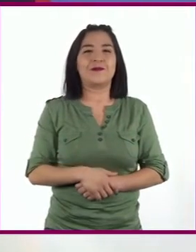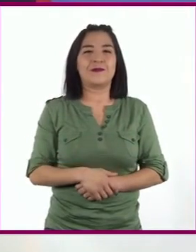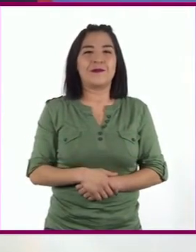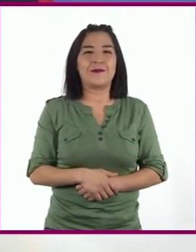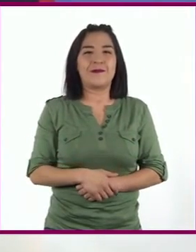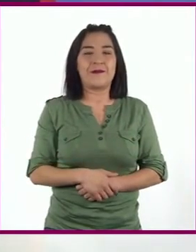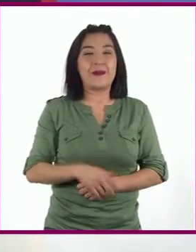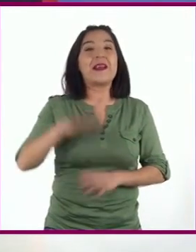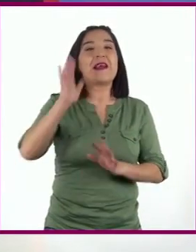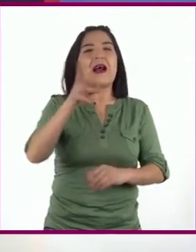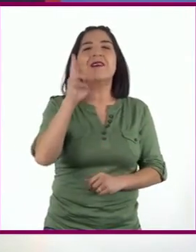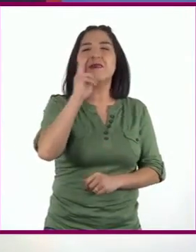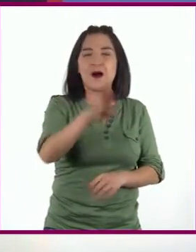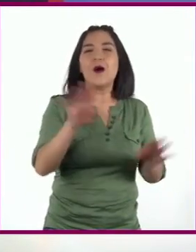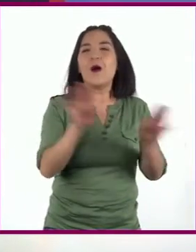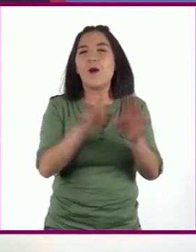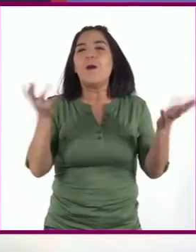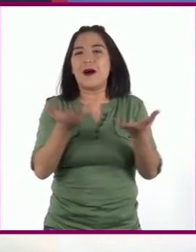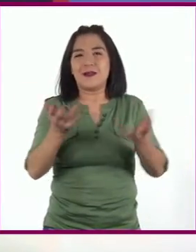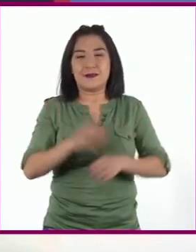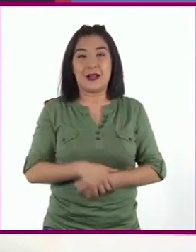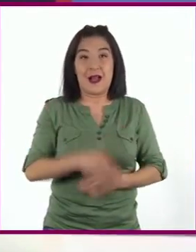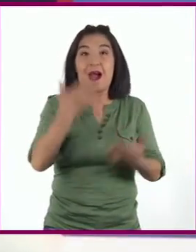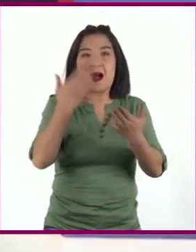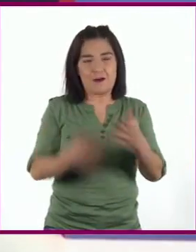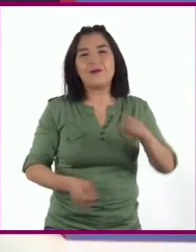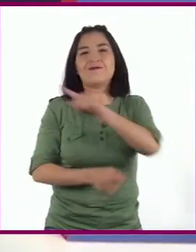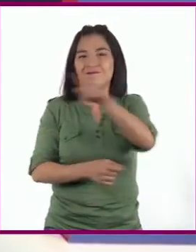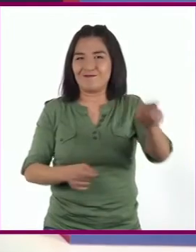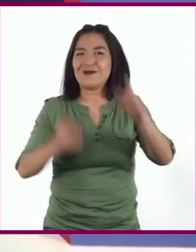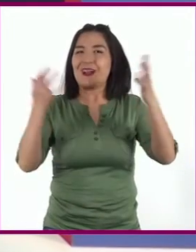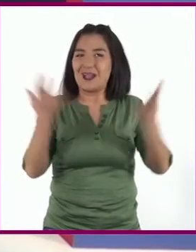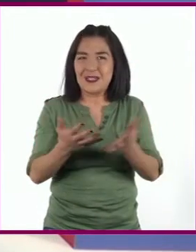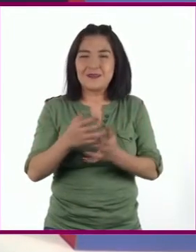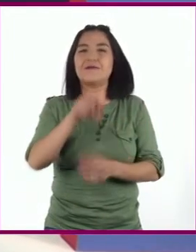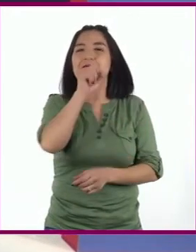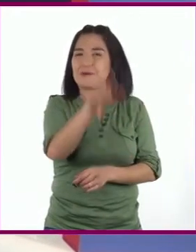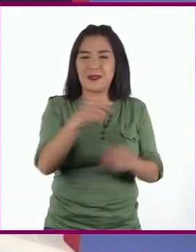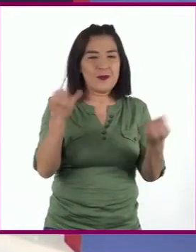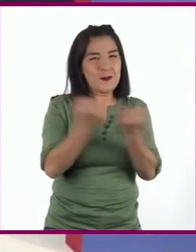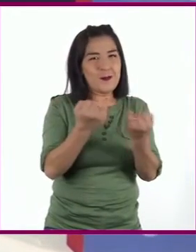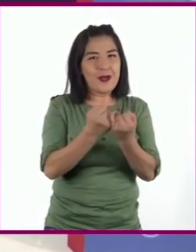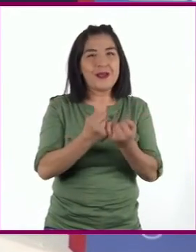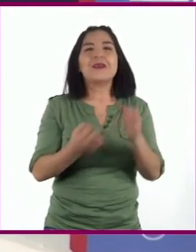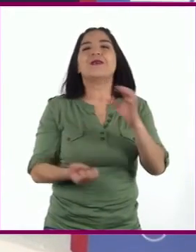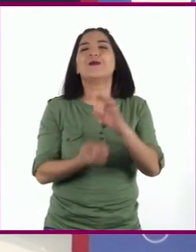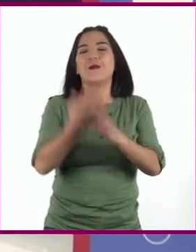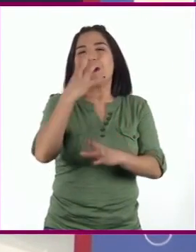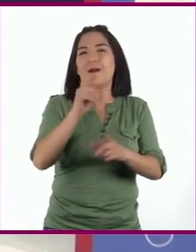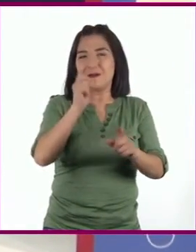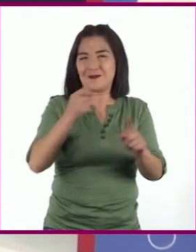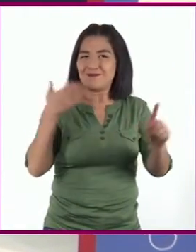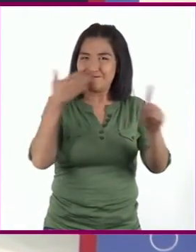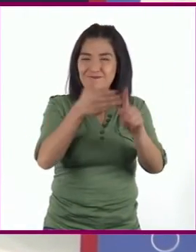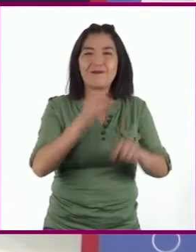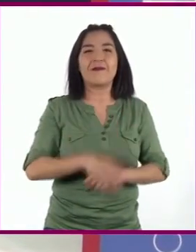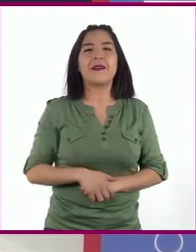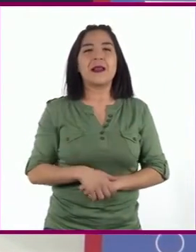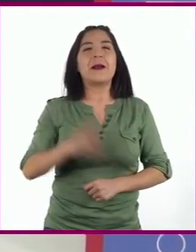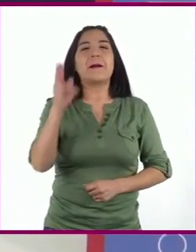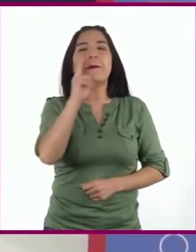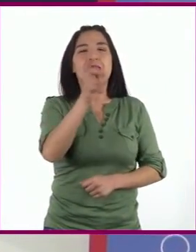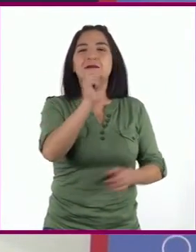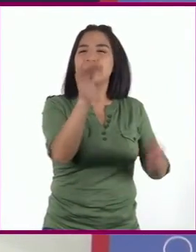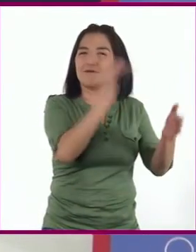Ya vimos cómo hacerlo Ahora les toca a ustedes hacer este nuevo reto Veamos dos